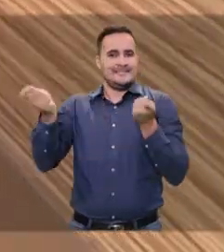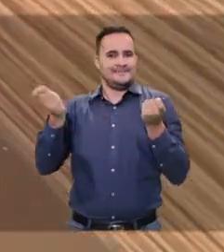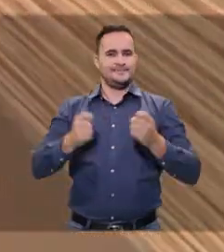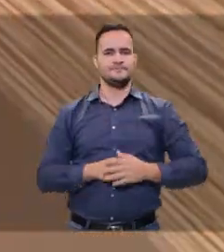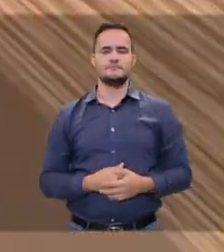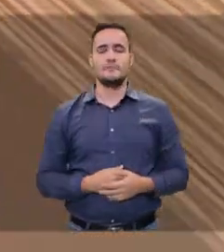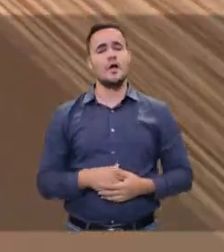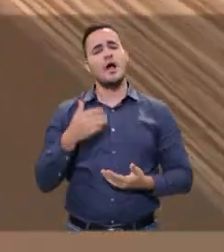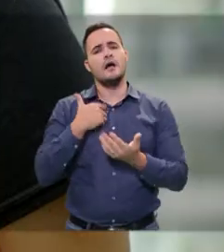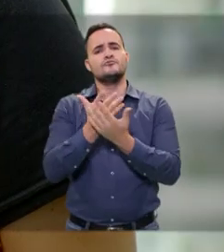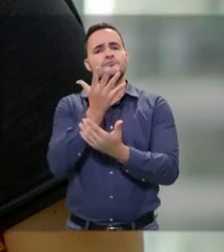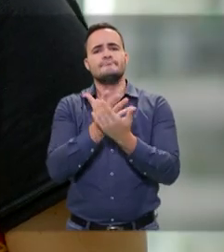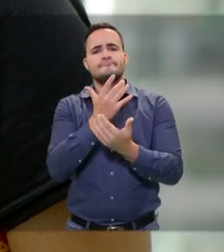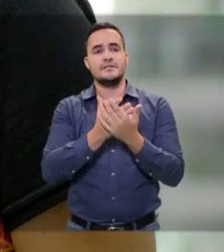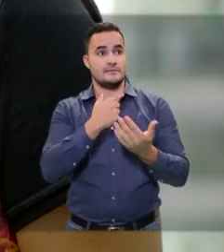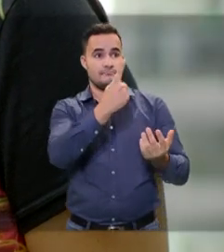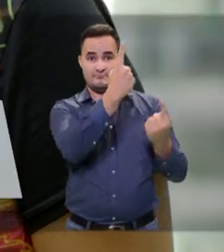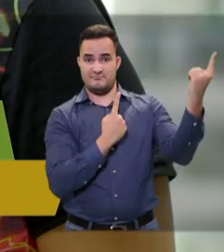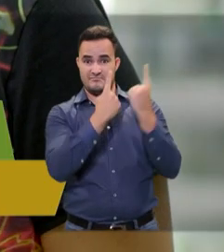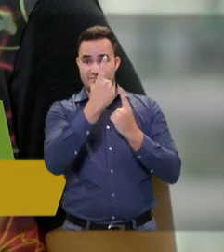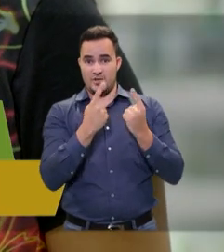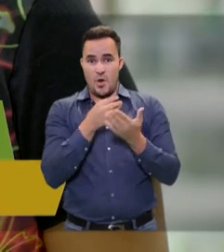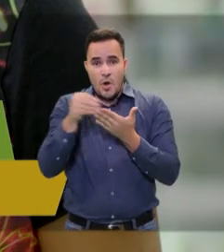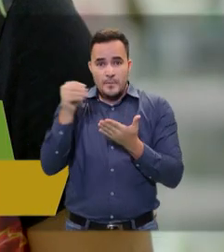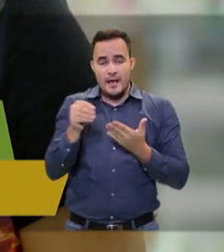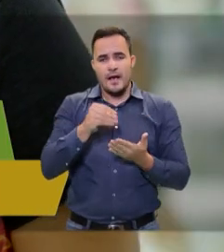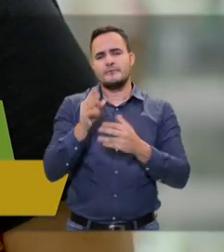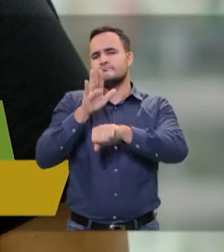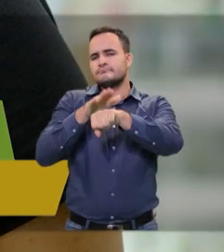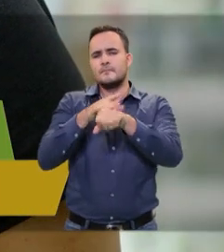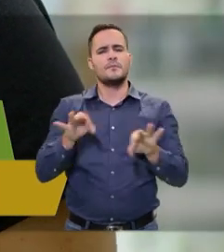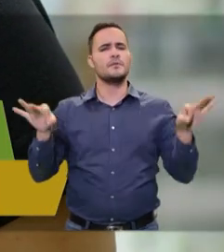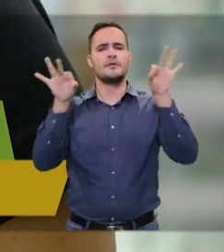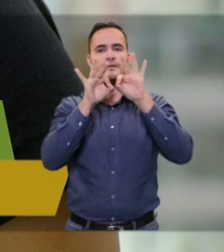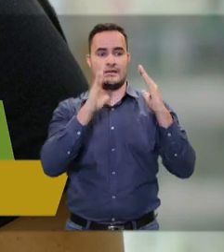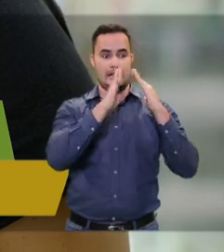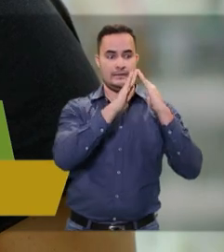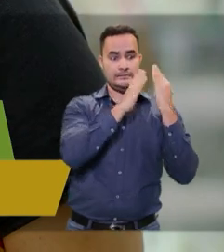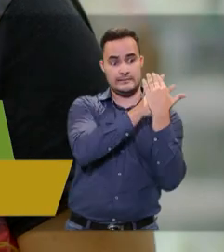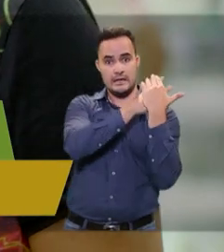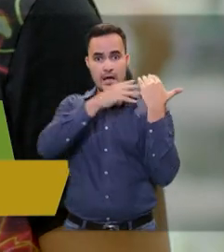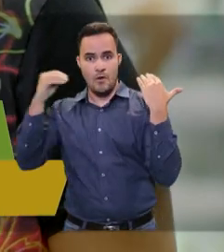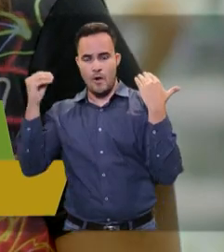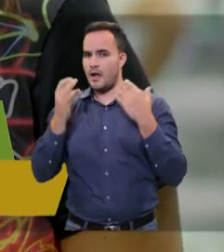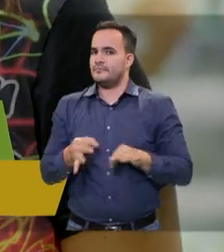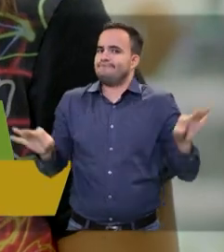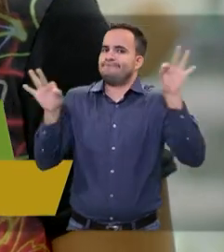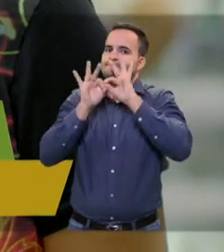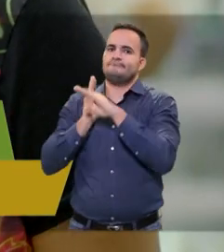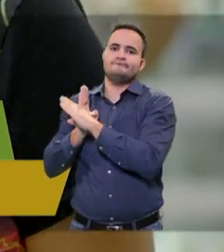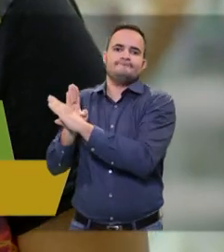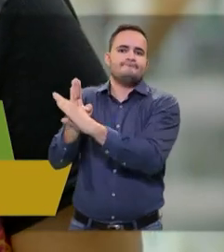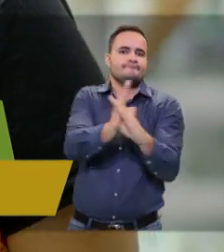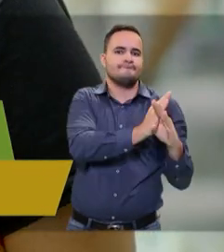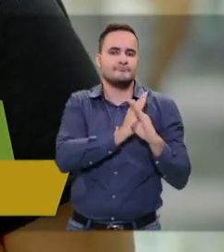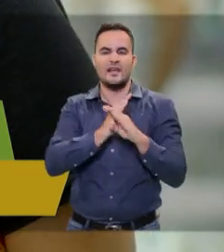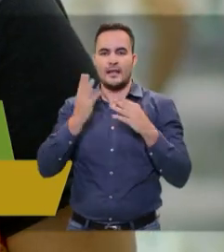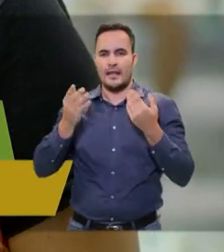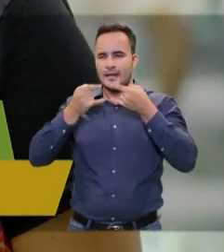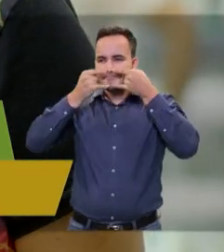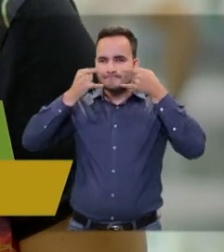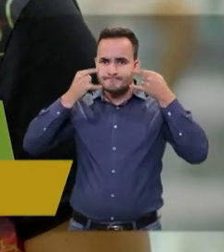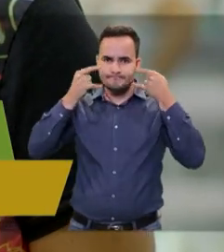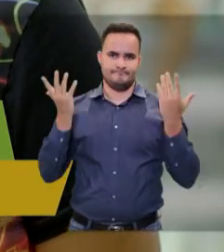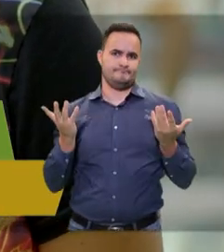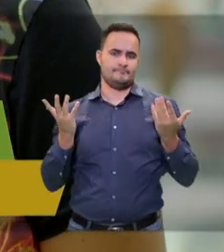la COVID-19. La recomendación para todos nuestros visitantes es que desde que salgan de la casa deben de salir con toda